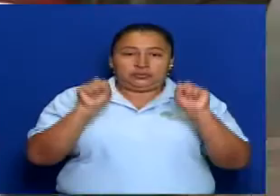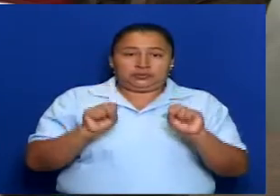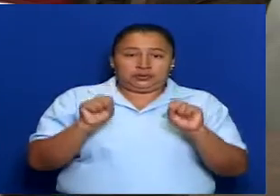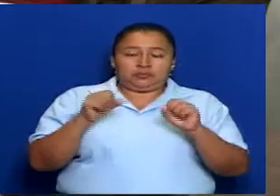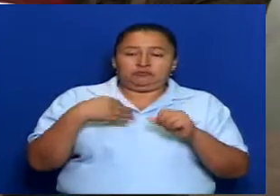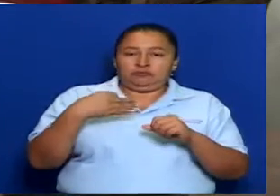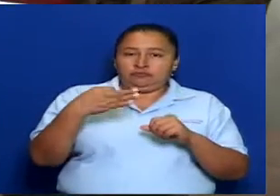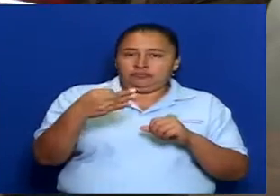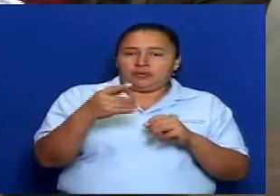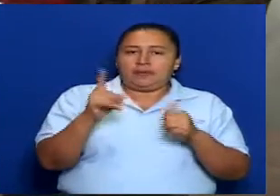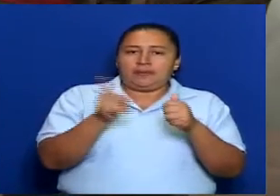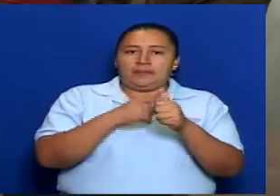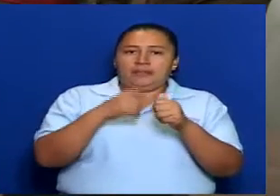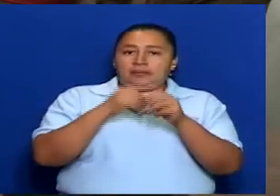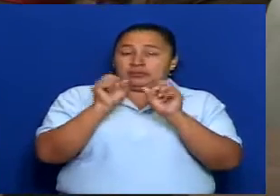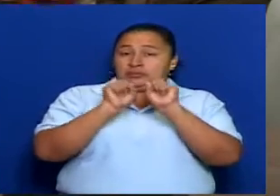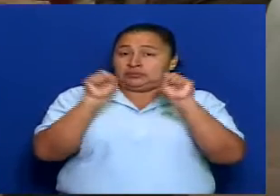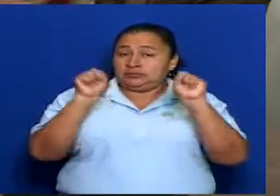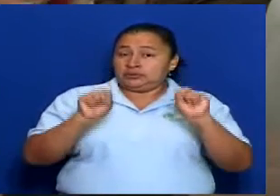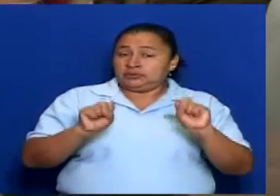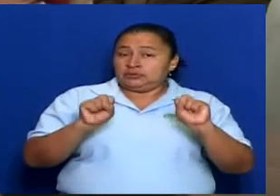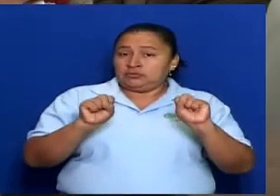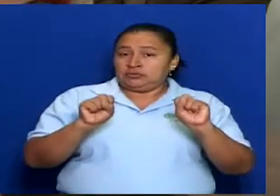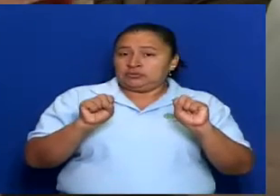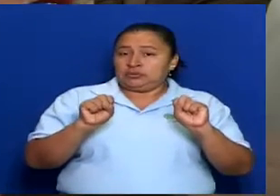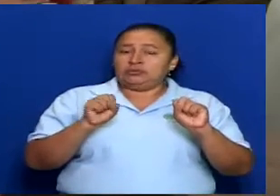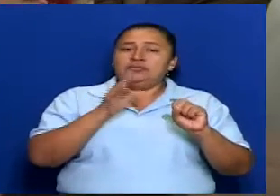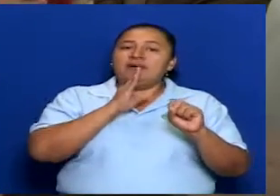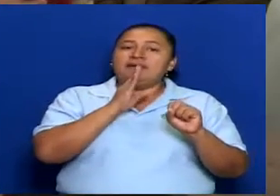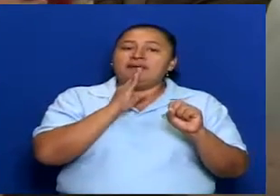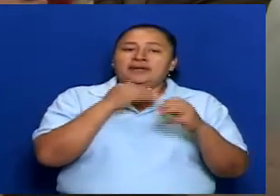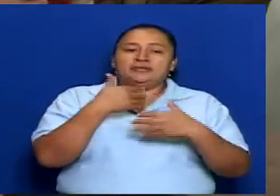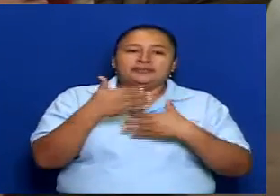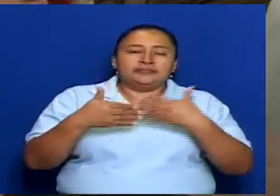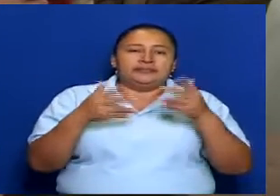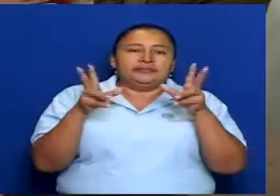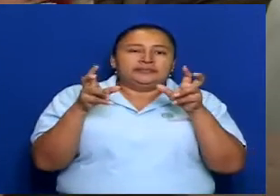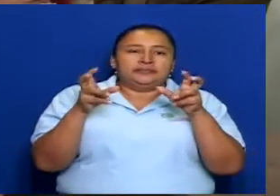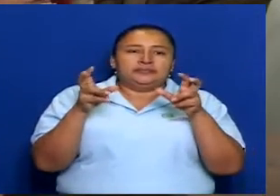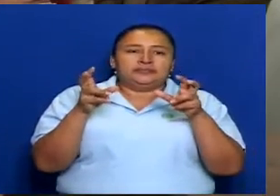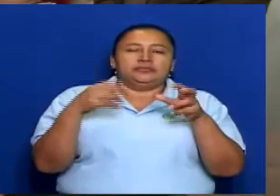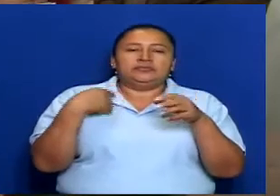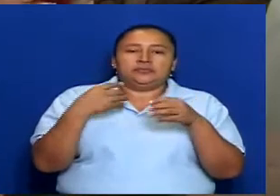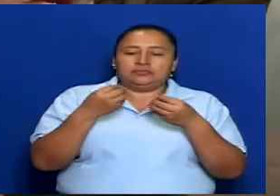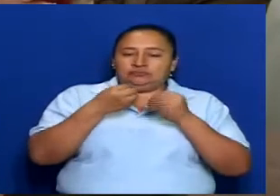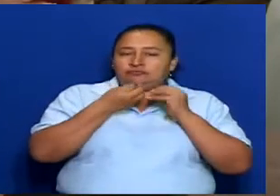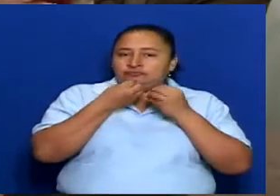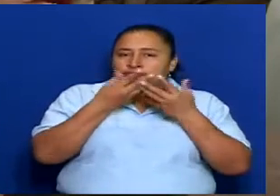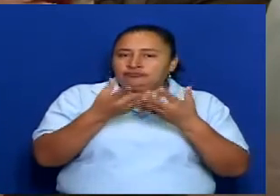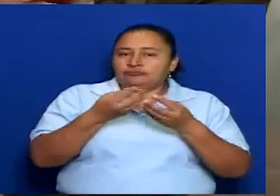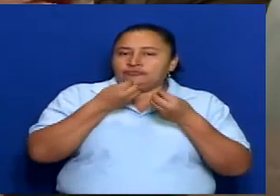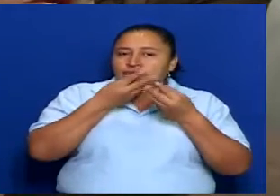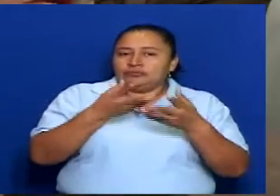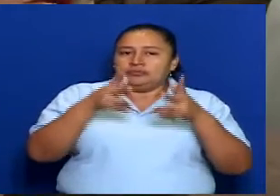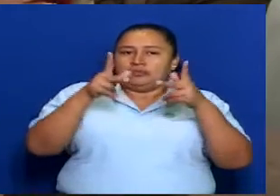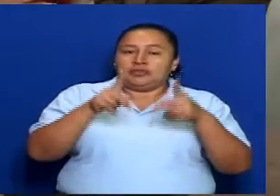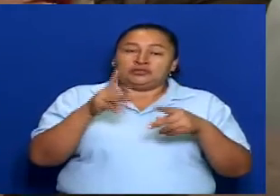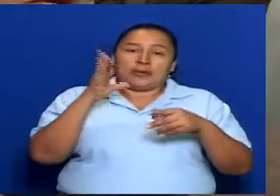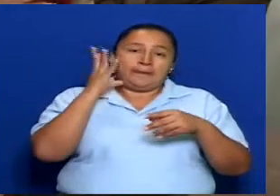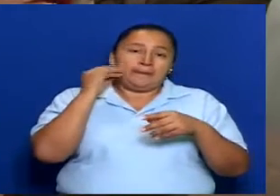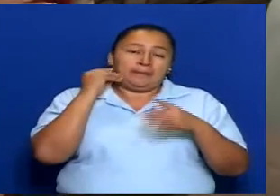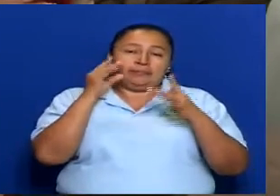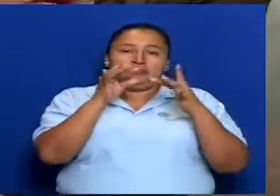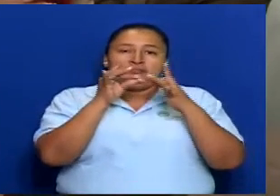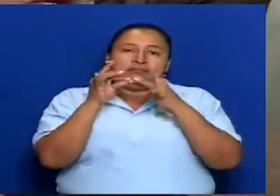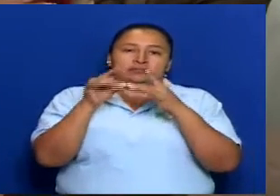Una primera capacitación que será abordada transmisión de conocimientos de especialistas del